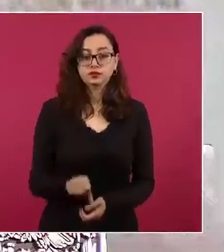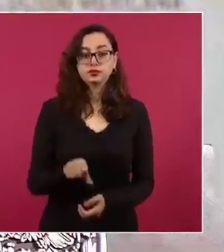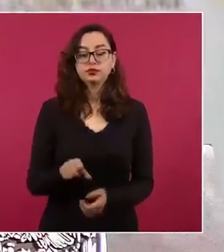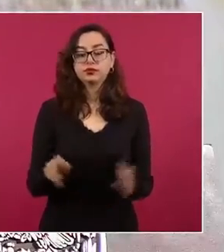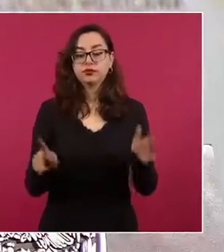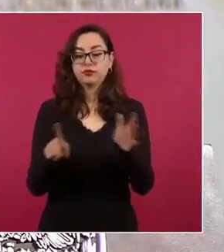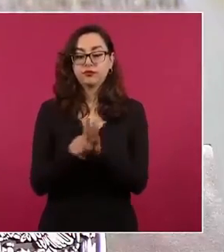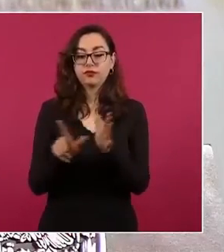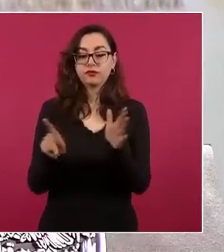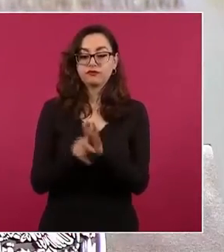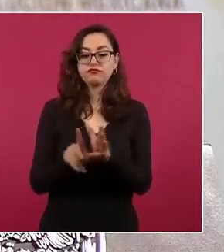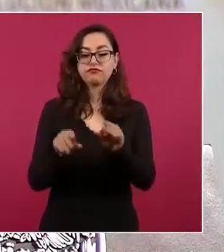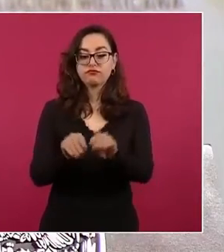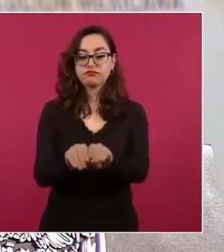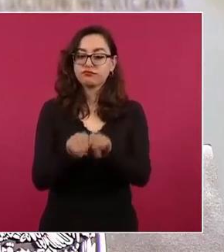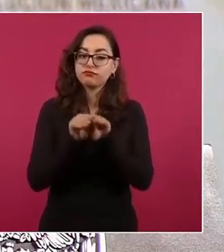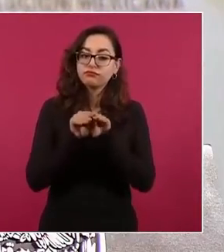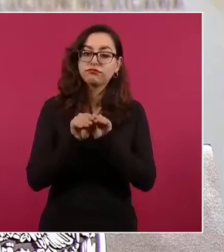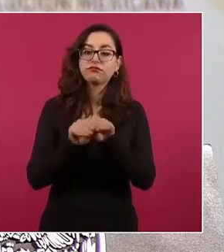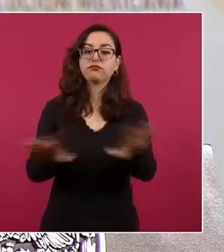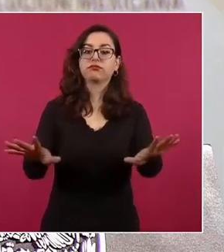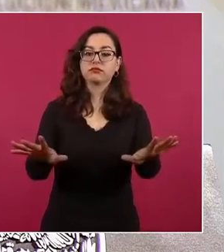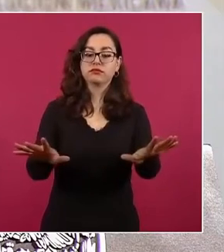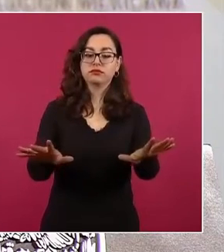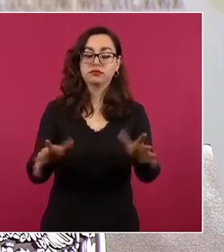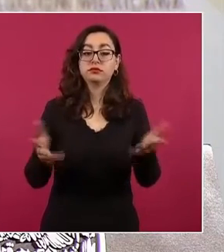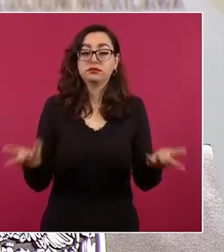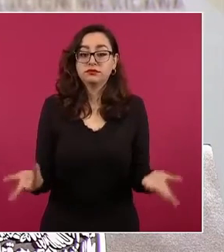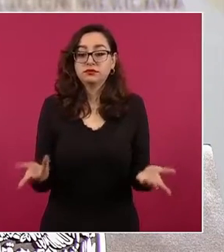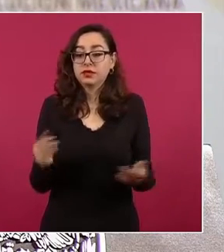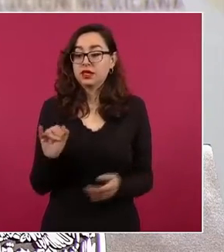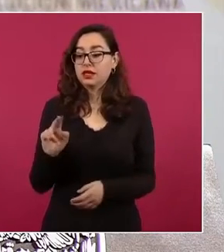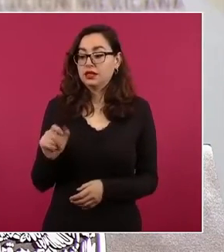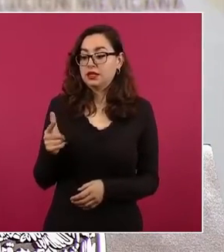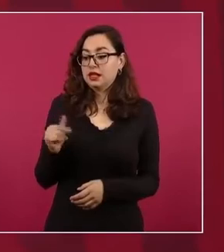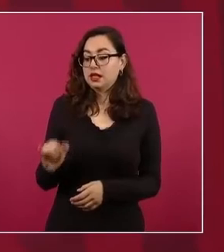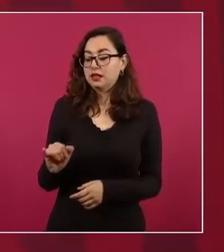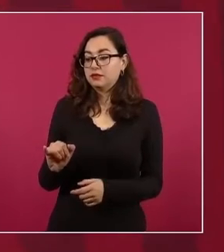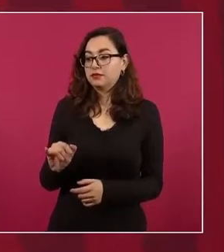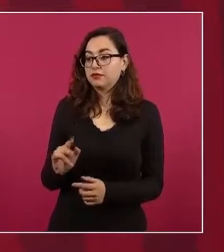lo que ya dimos a conocer aquí de la encuesta del Inegi,